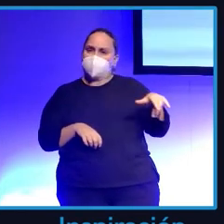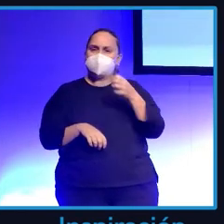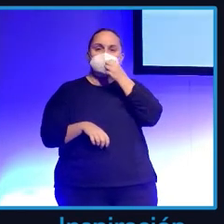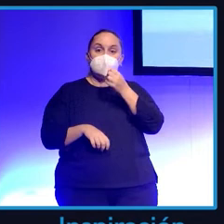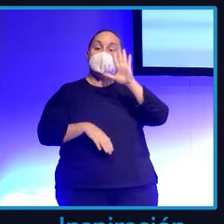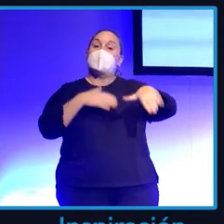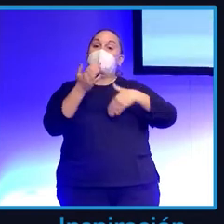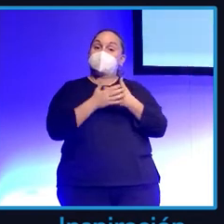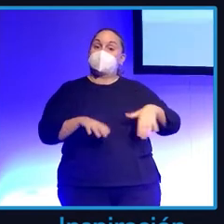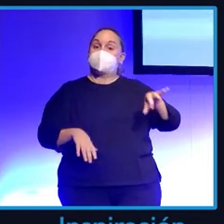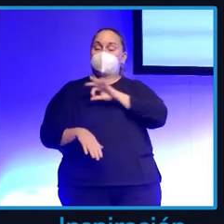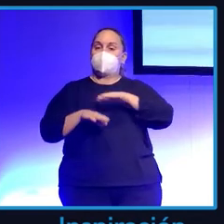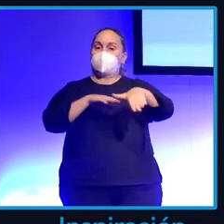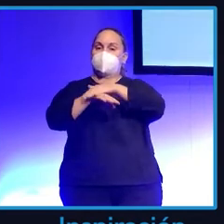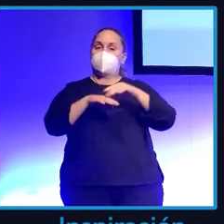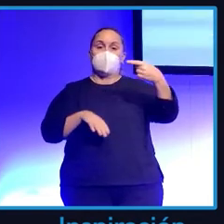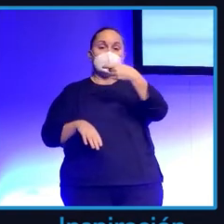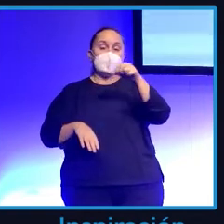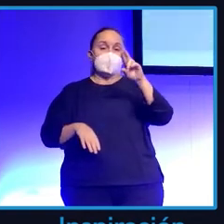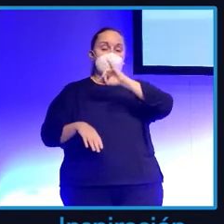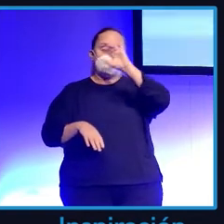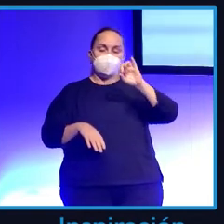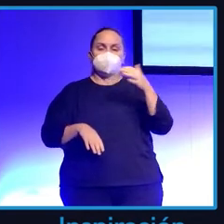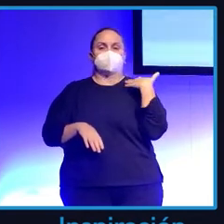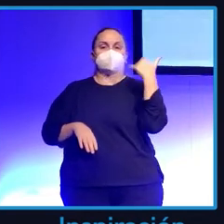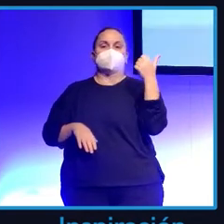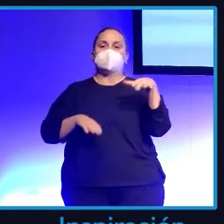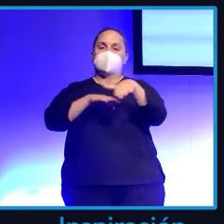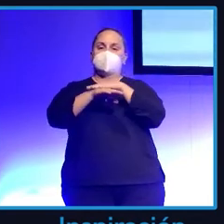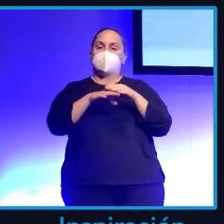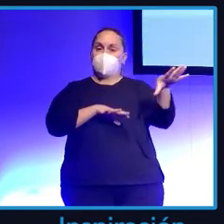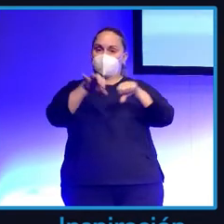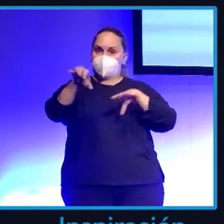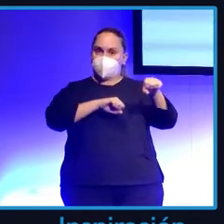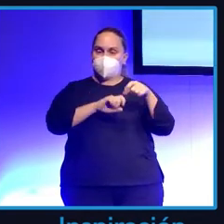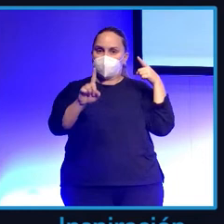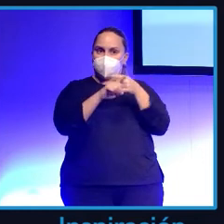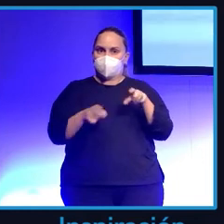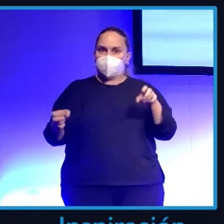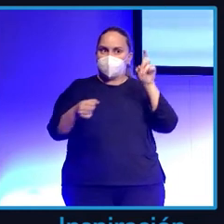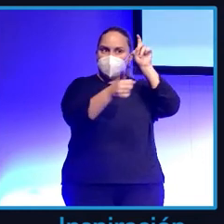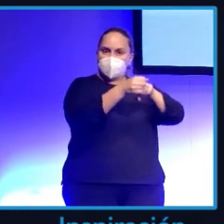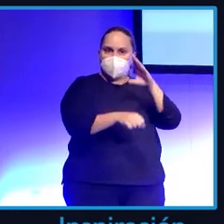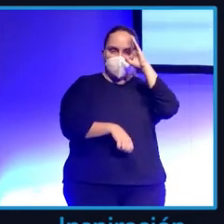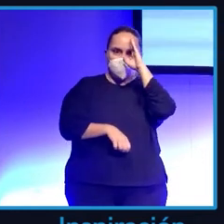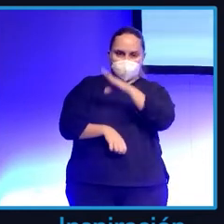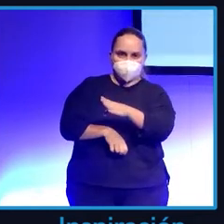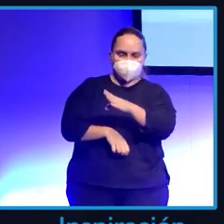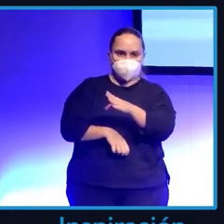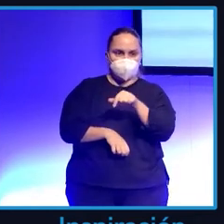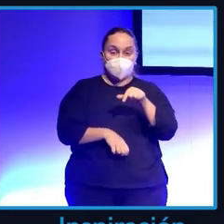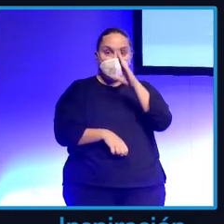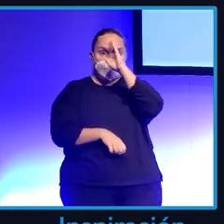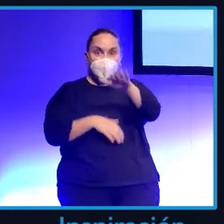ministro Garzón y me llamaron desde el Ministerio de Consumo para hacer un directo. Claro, había hecho tantos directos que ya hasta los